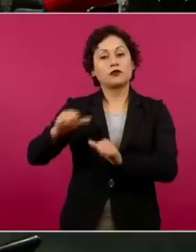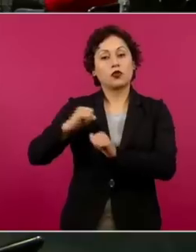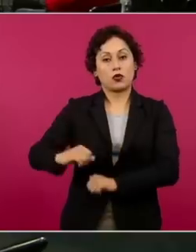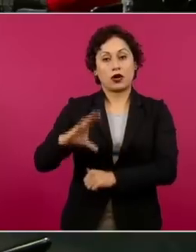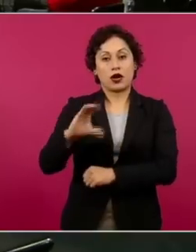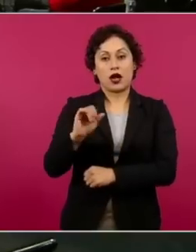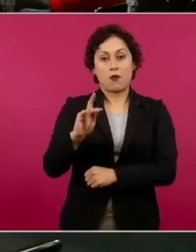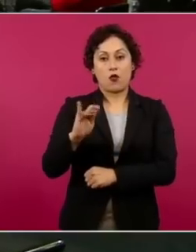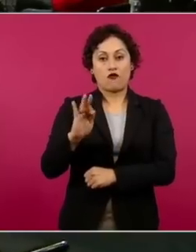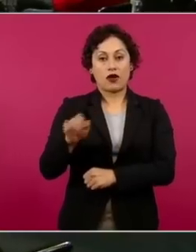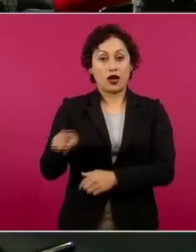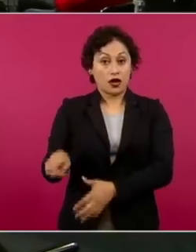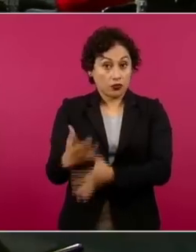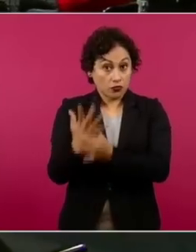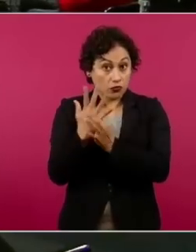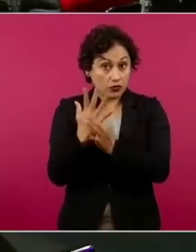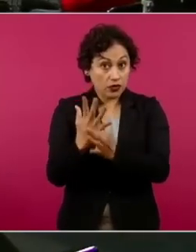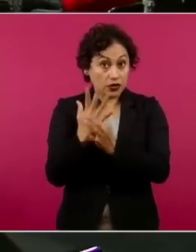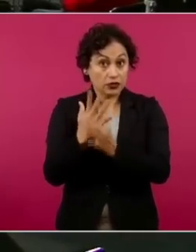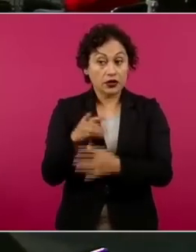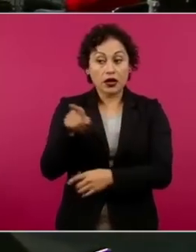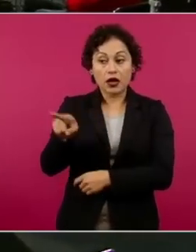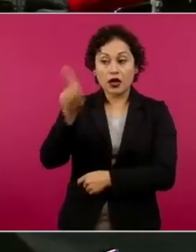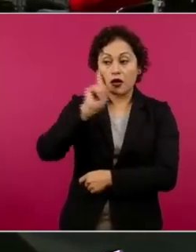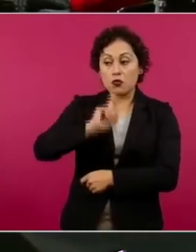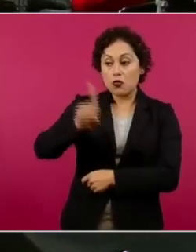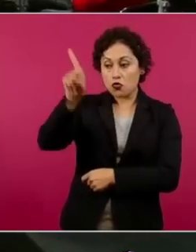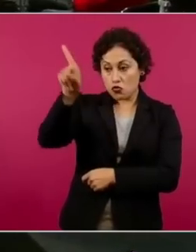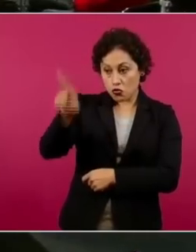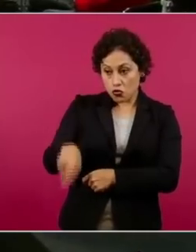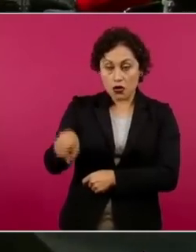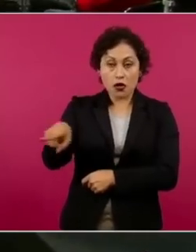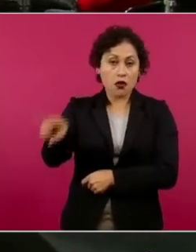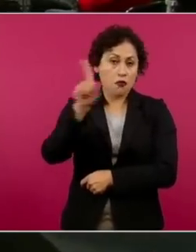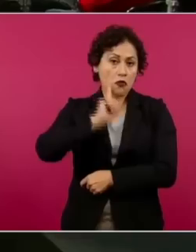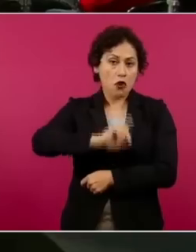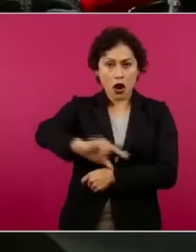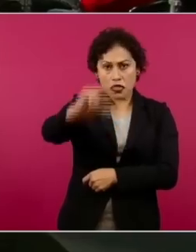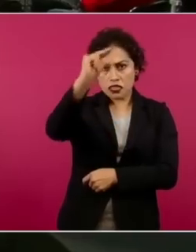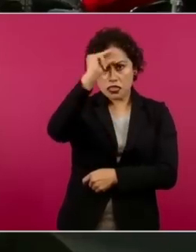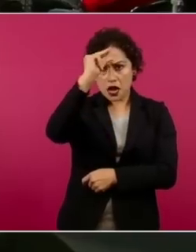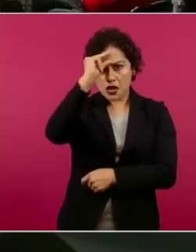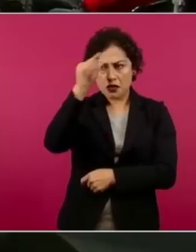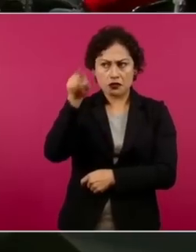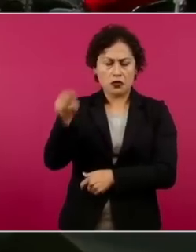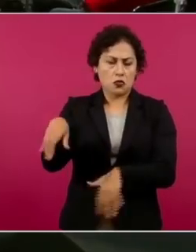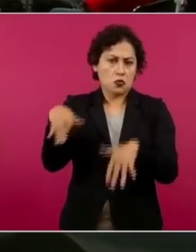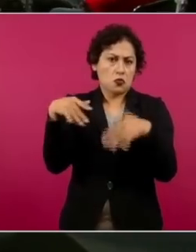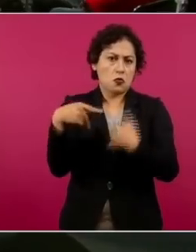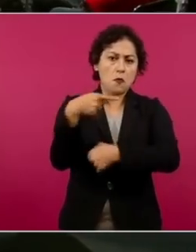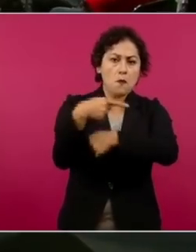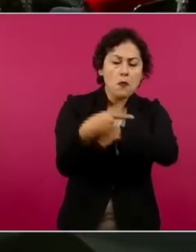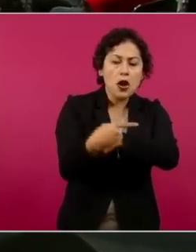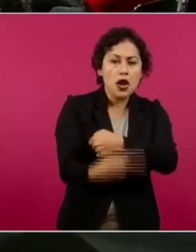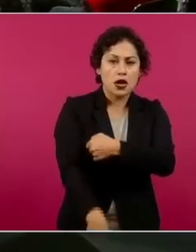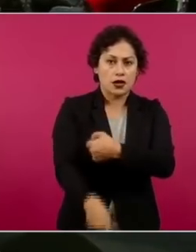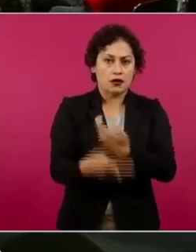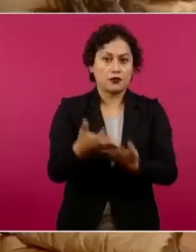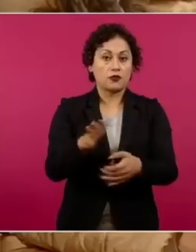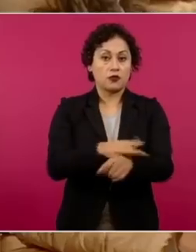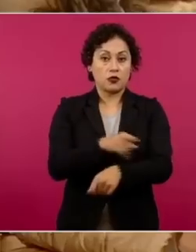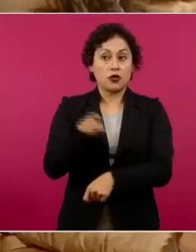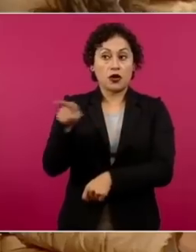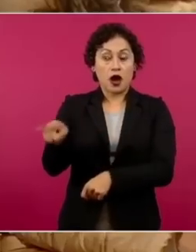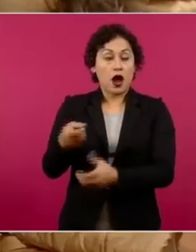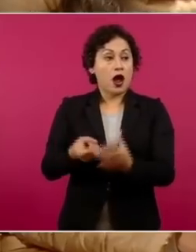literal, por ser una mujer muy inteligente, es muy peligrosa y que por eso no puede